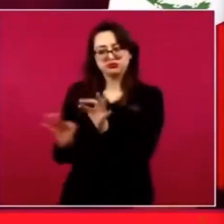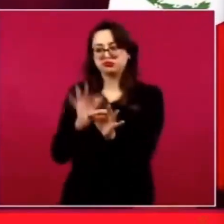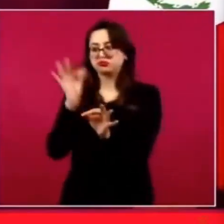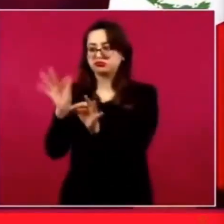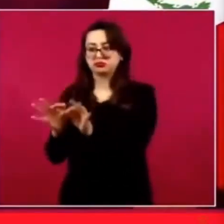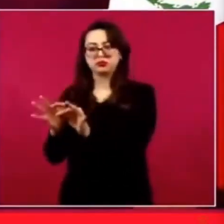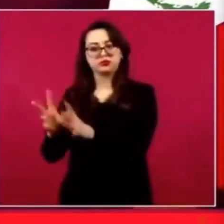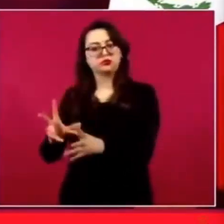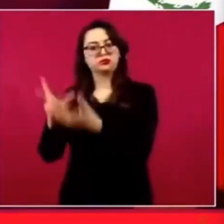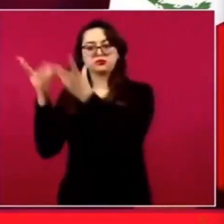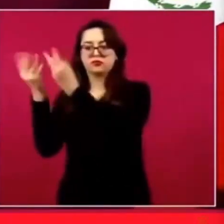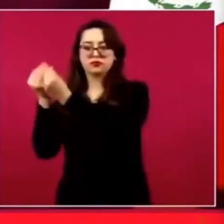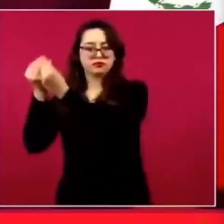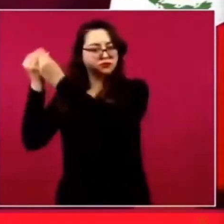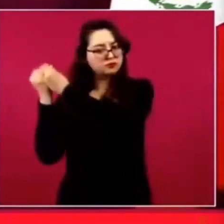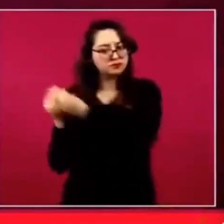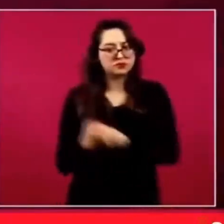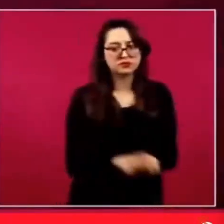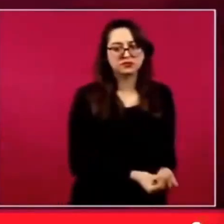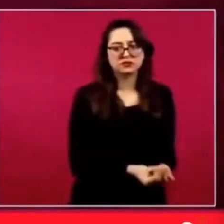Pero fíjense, de pena ajena.